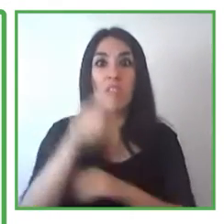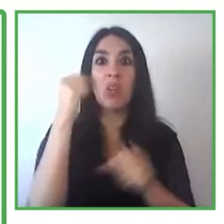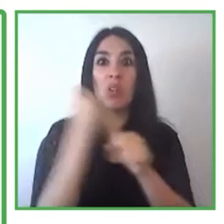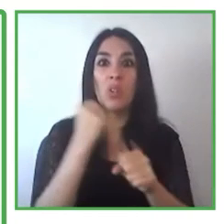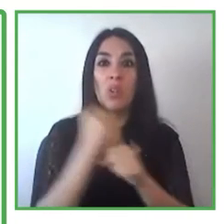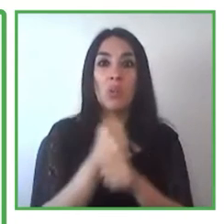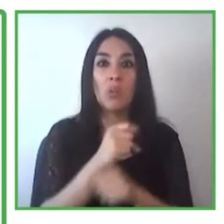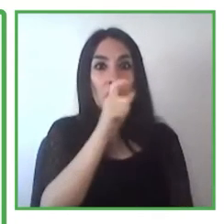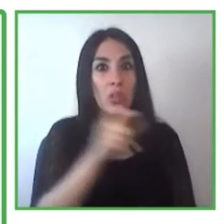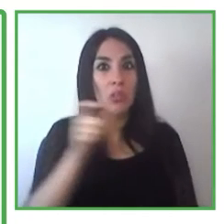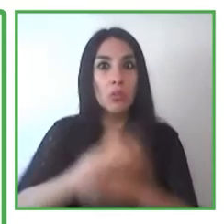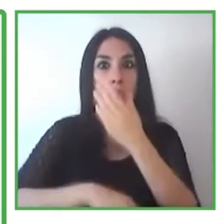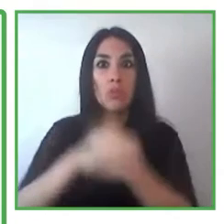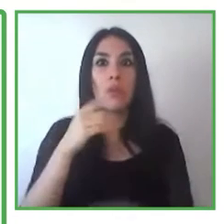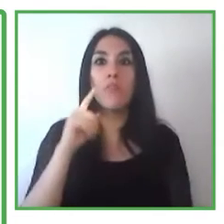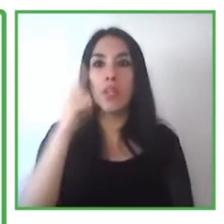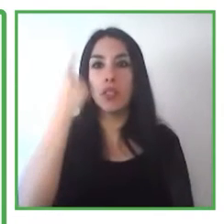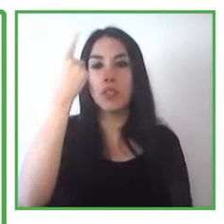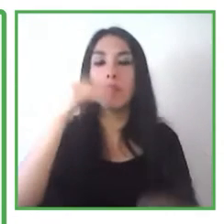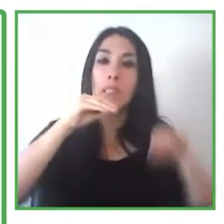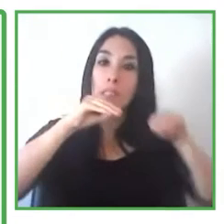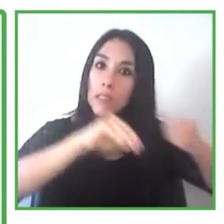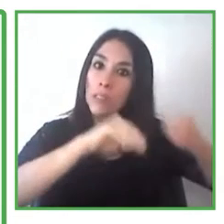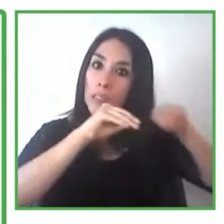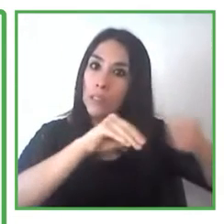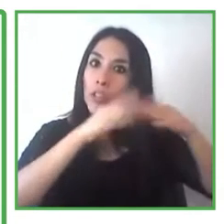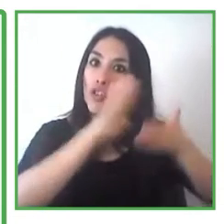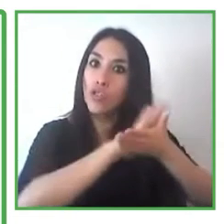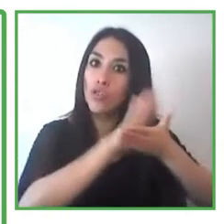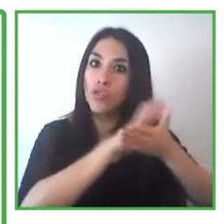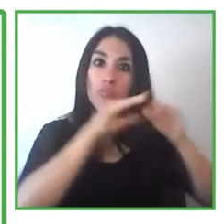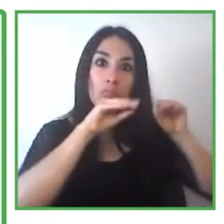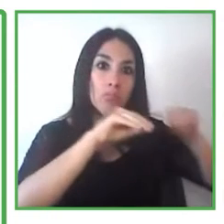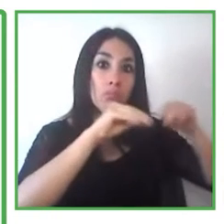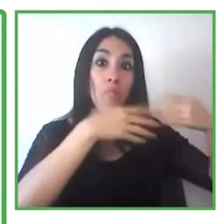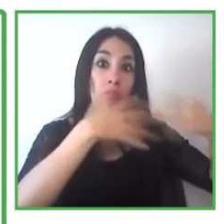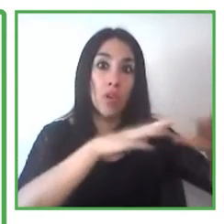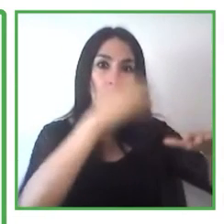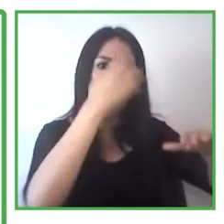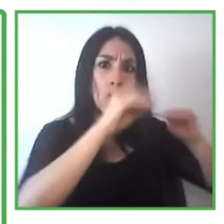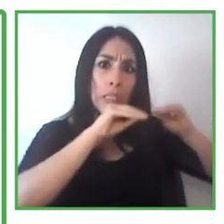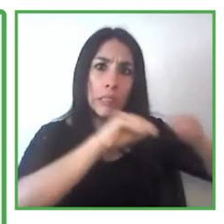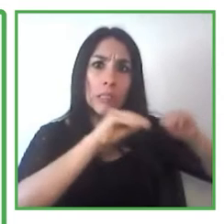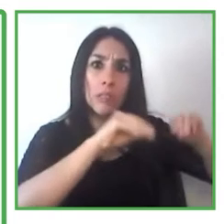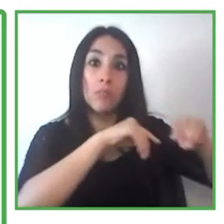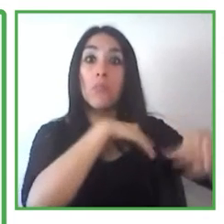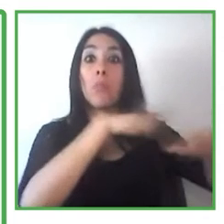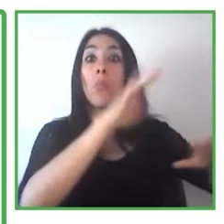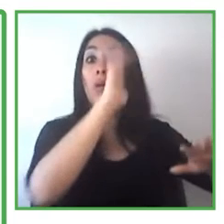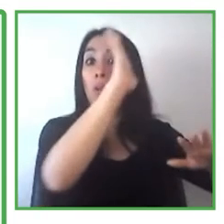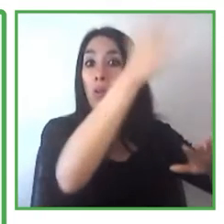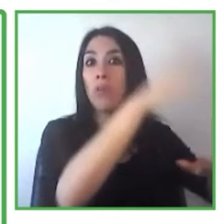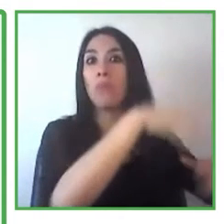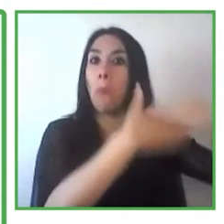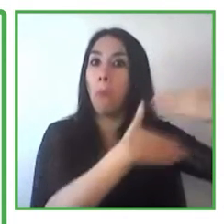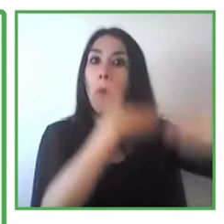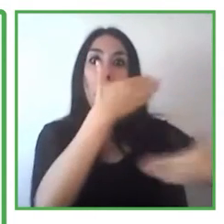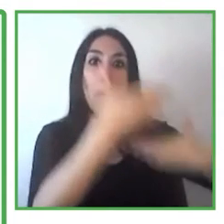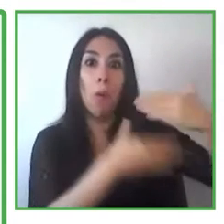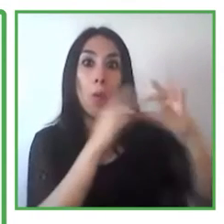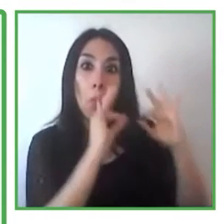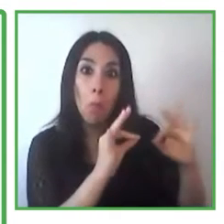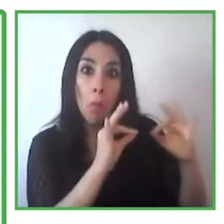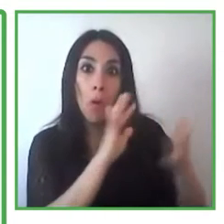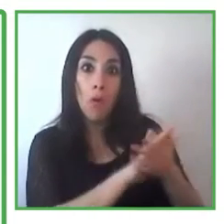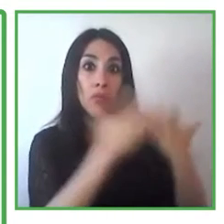como les mencioné anteriormente, de acuerdo al requerimiento que tenía ese empleador y una vez terminada la capacitación, pues se incluyeron laboralmente.